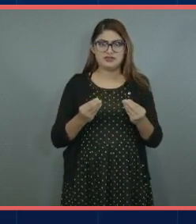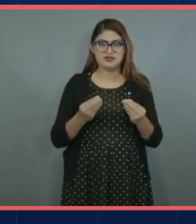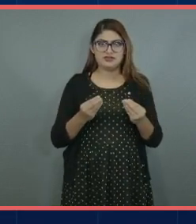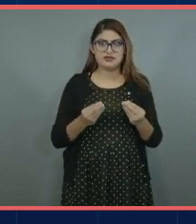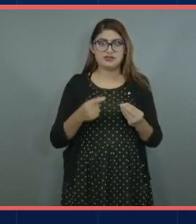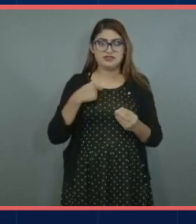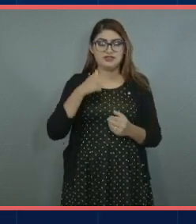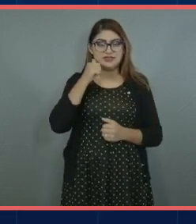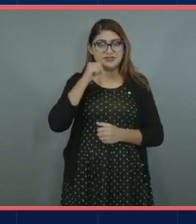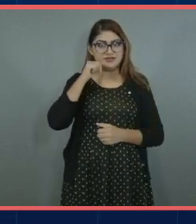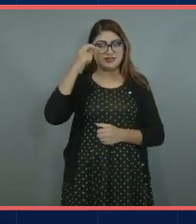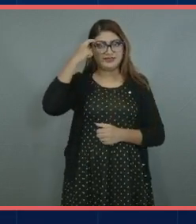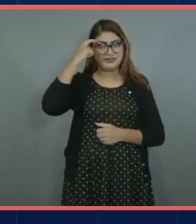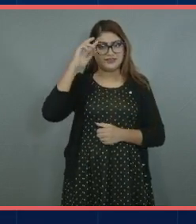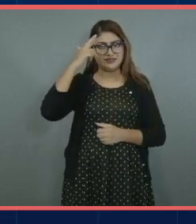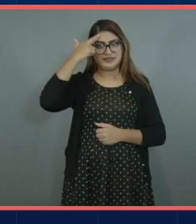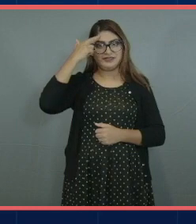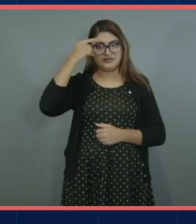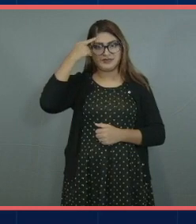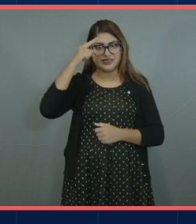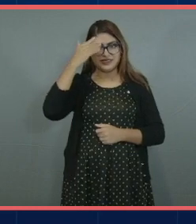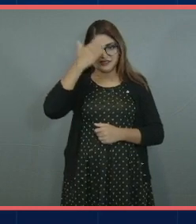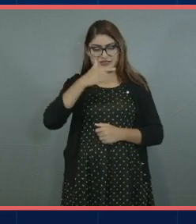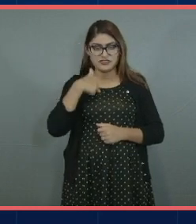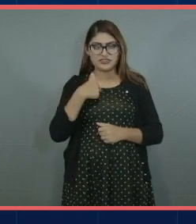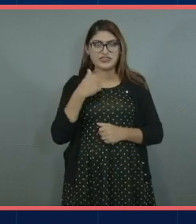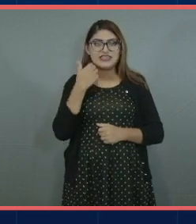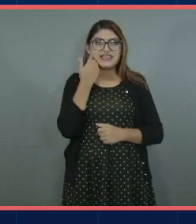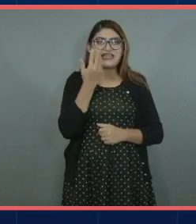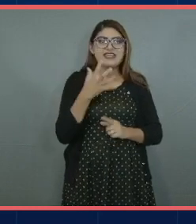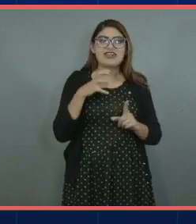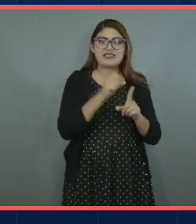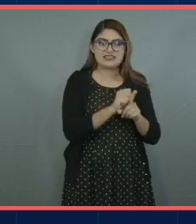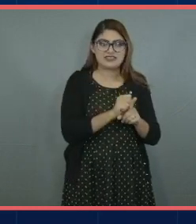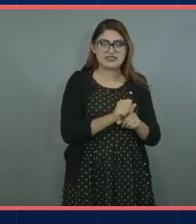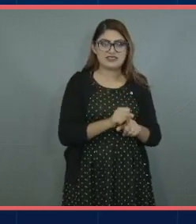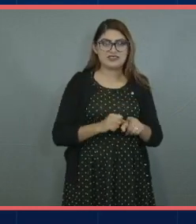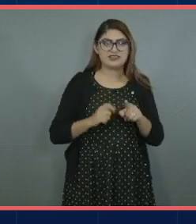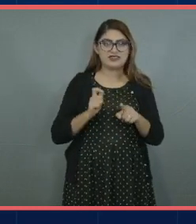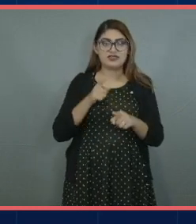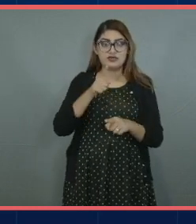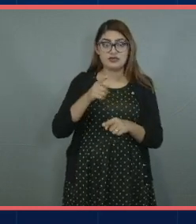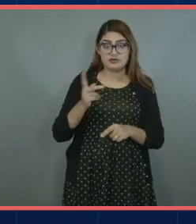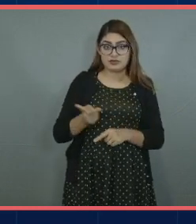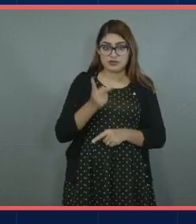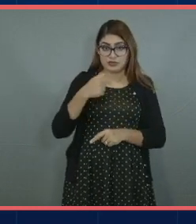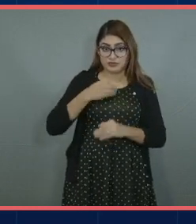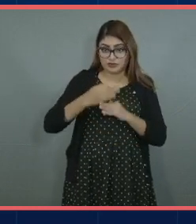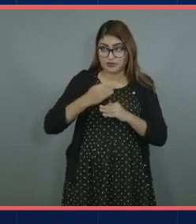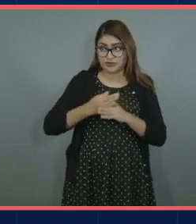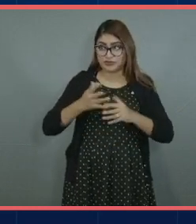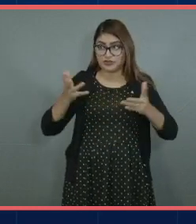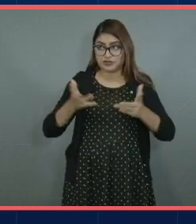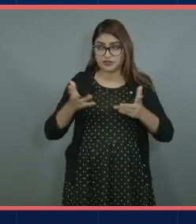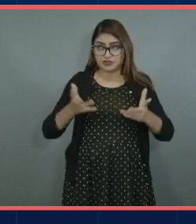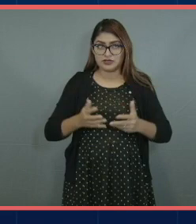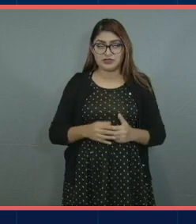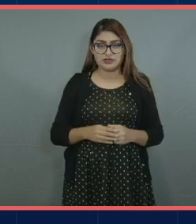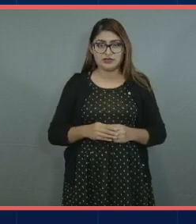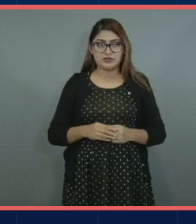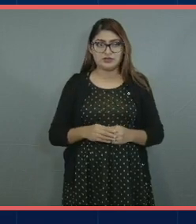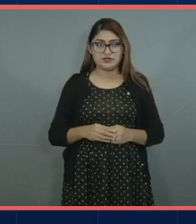pues para saber qué es lo que quiero lograr y es pregúntate si lo que estás haciendo hoy te lleva al lugar al que quieres estar mañana